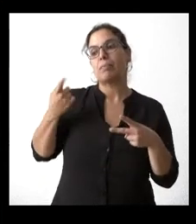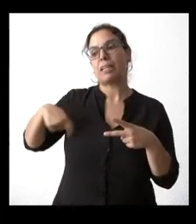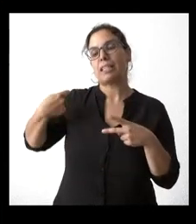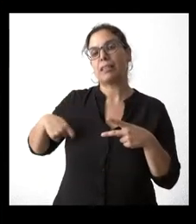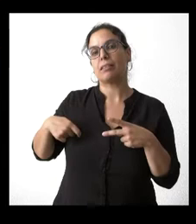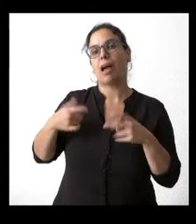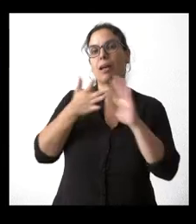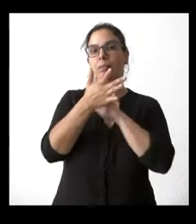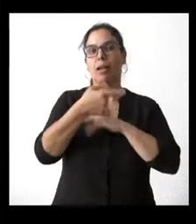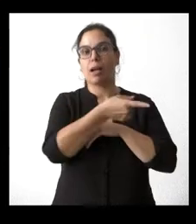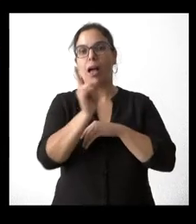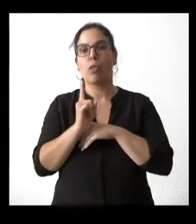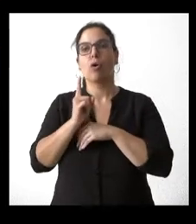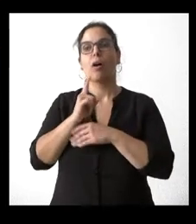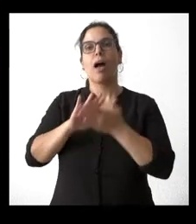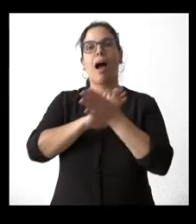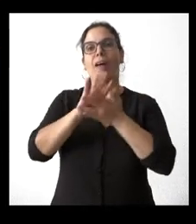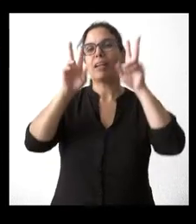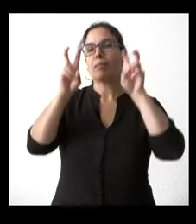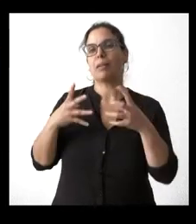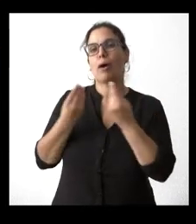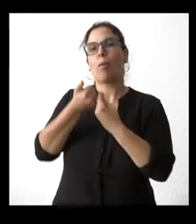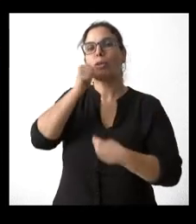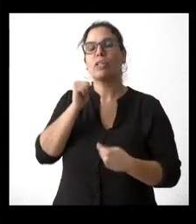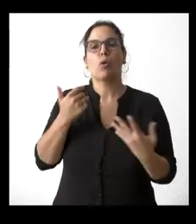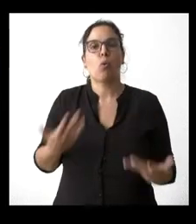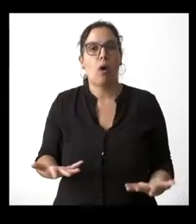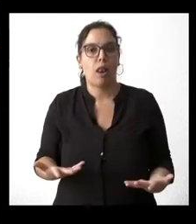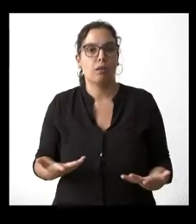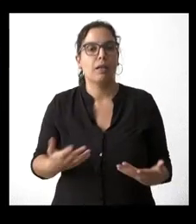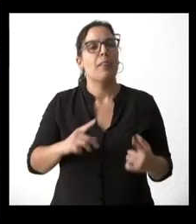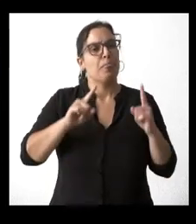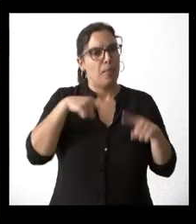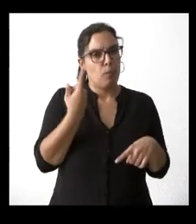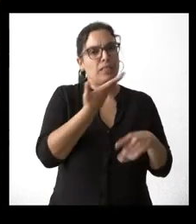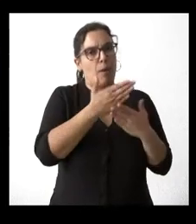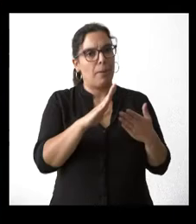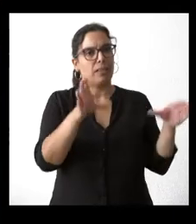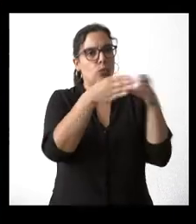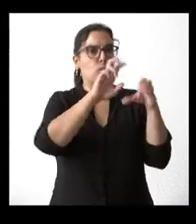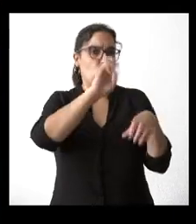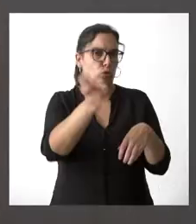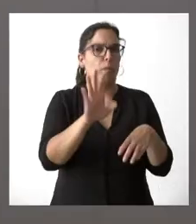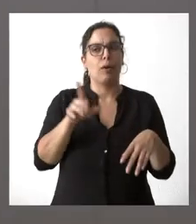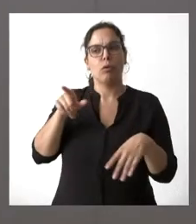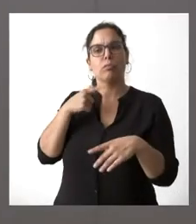con Pedro Sánchez en este encuentro, aunque se ponga en común con los grupos otras cuestiones. Gracias.